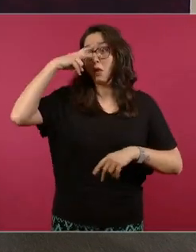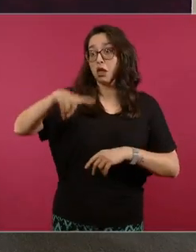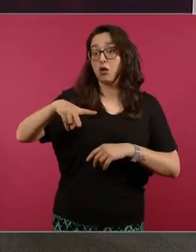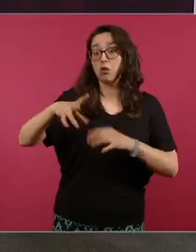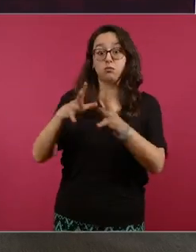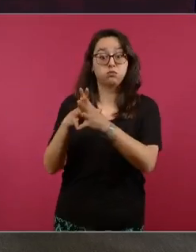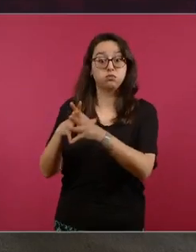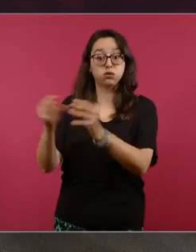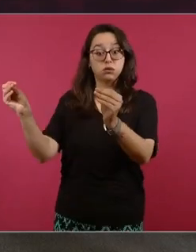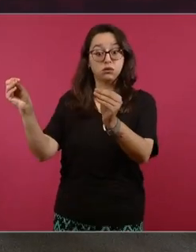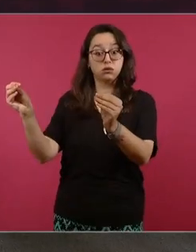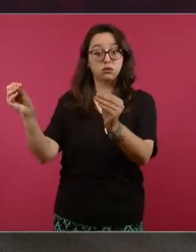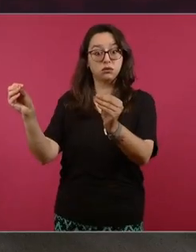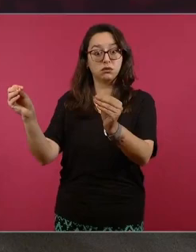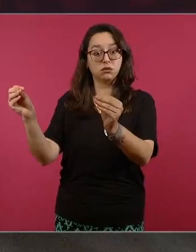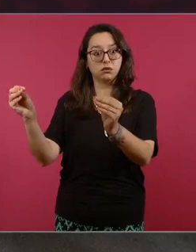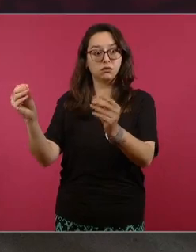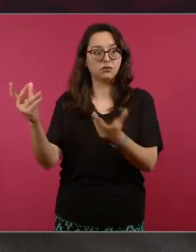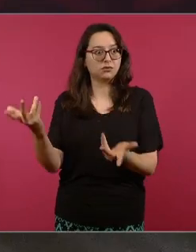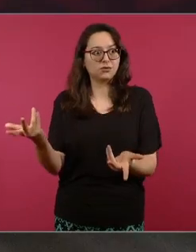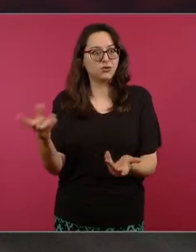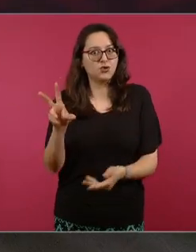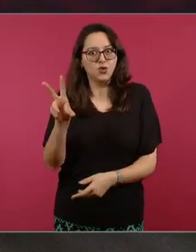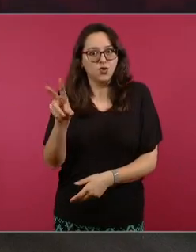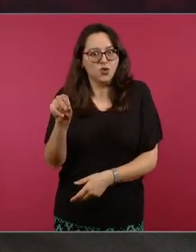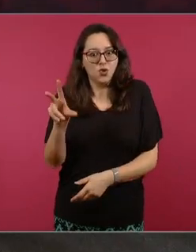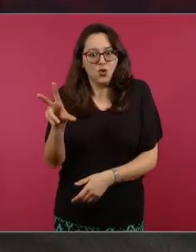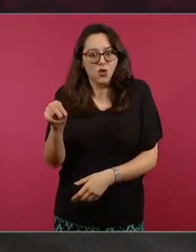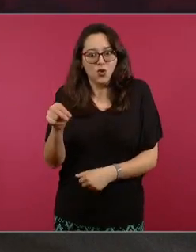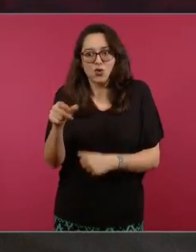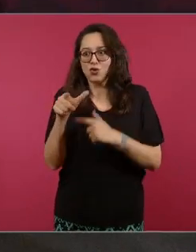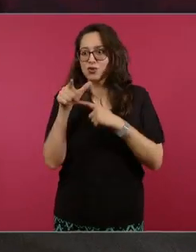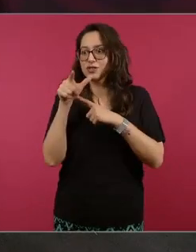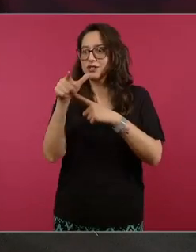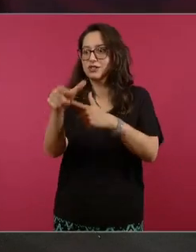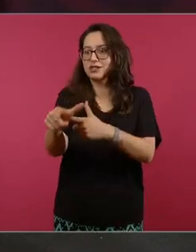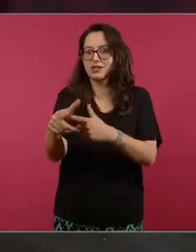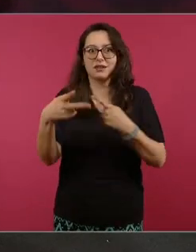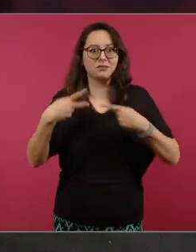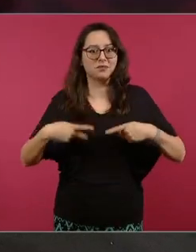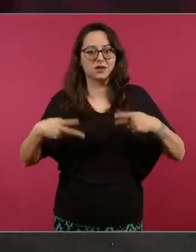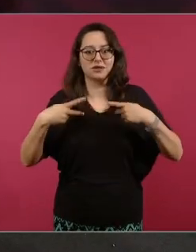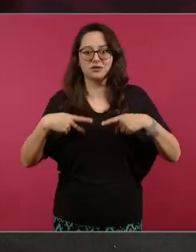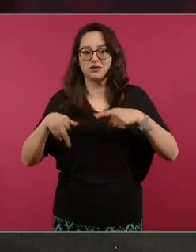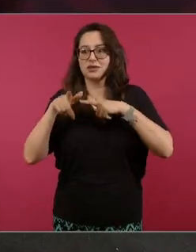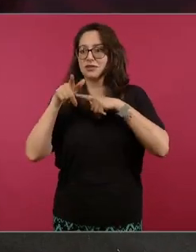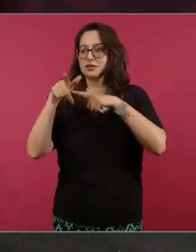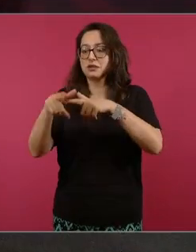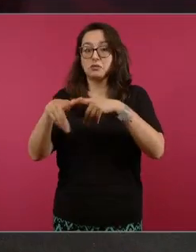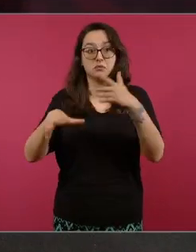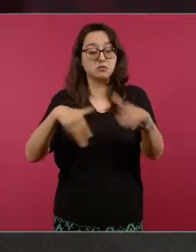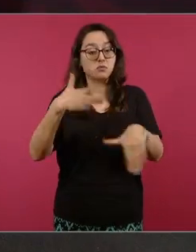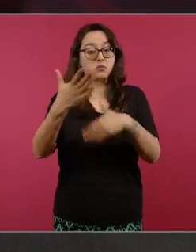sí y ni modo que los que lleguen